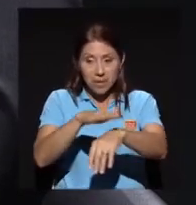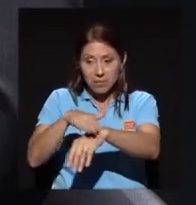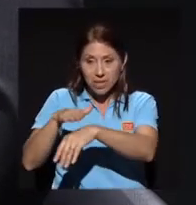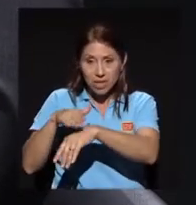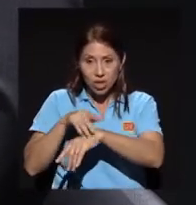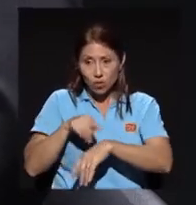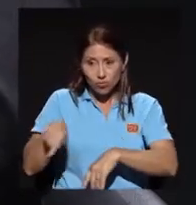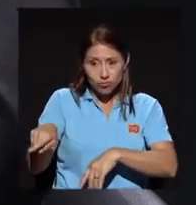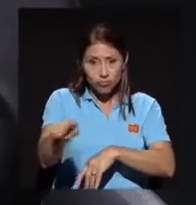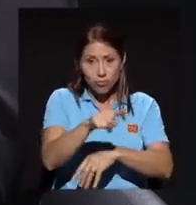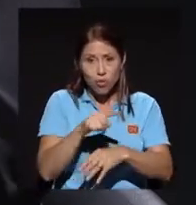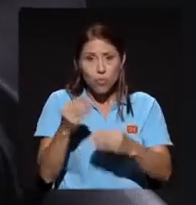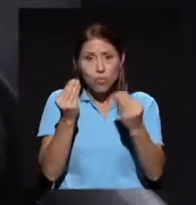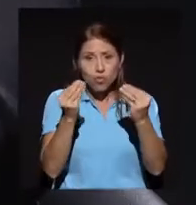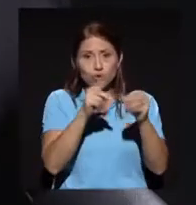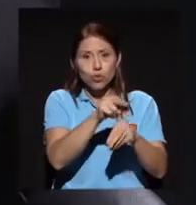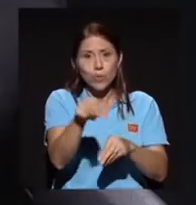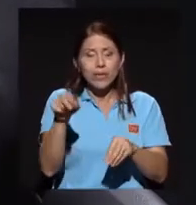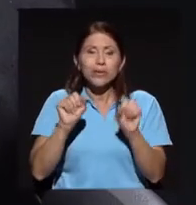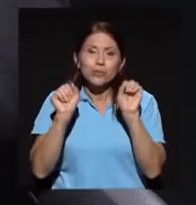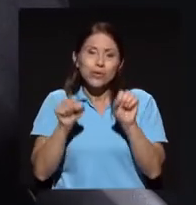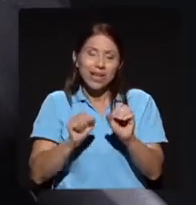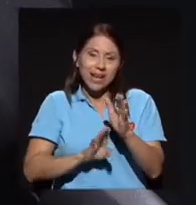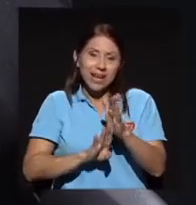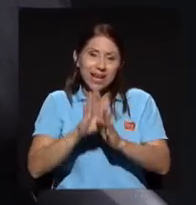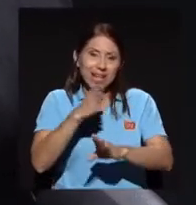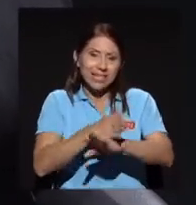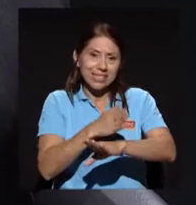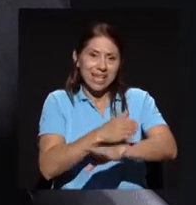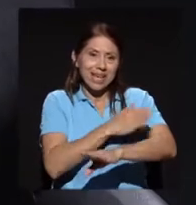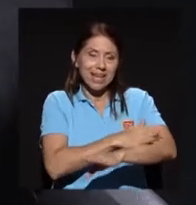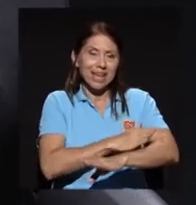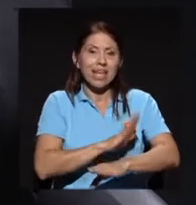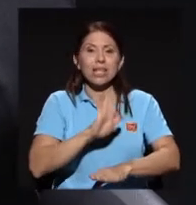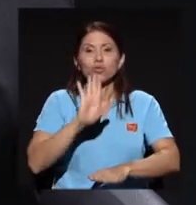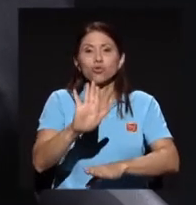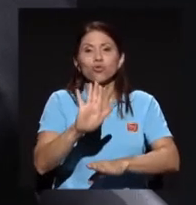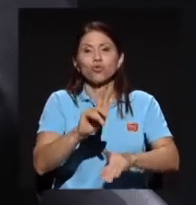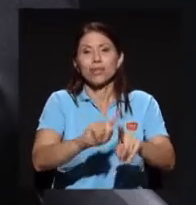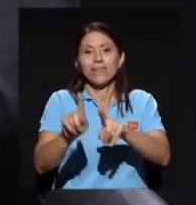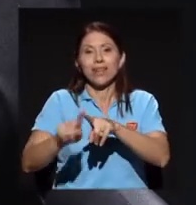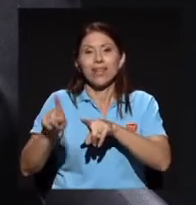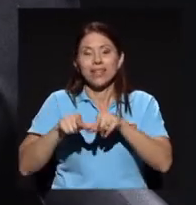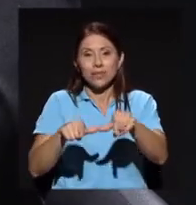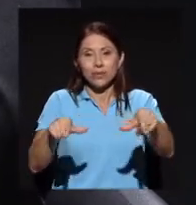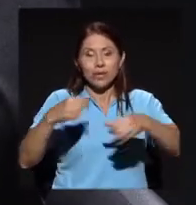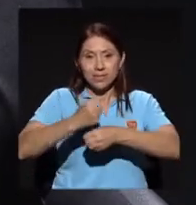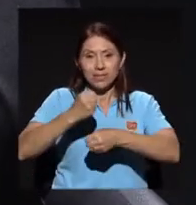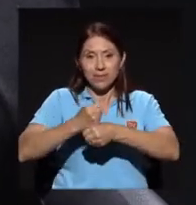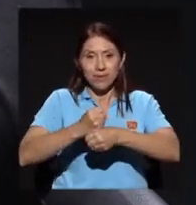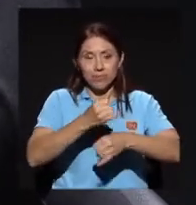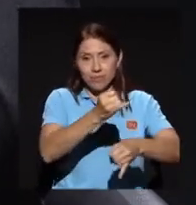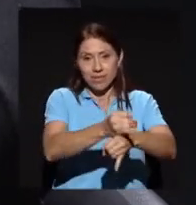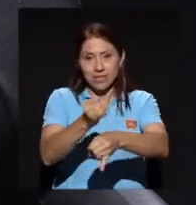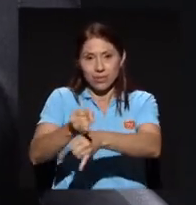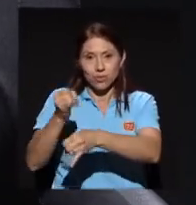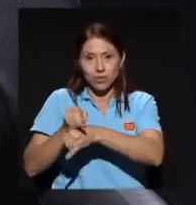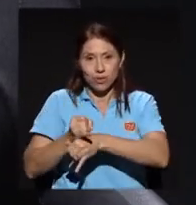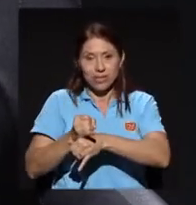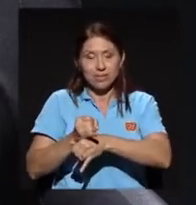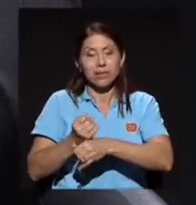que estuvimos en ese momento, pues crecer en sus diferentes entidades y por supuesto aportarle al país, ¿verdad?